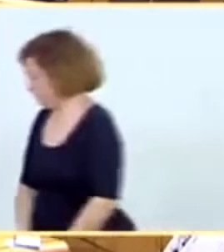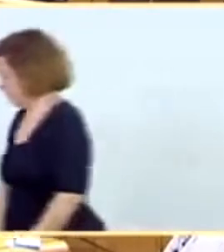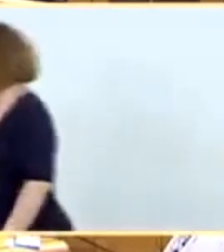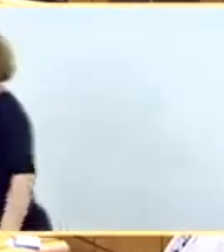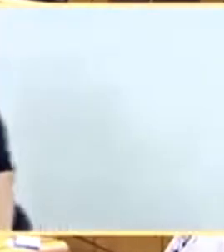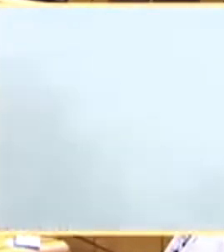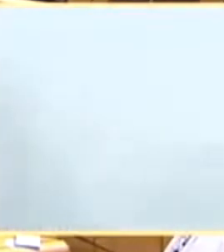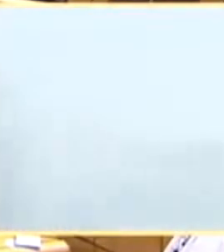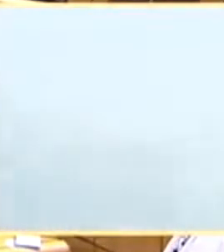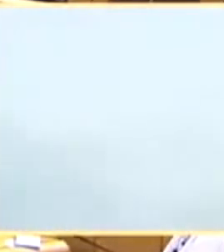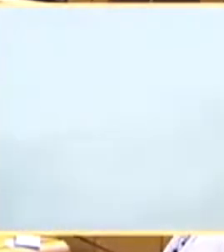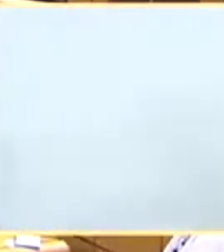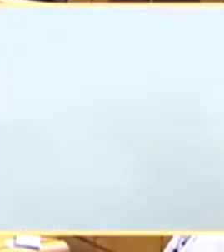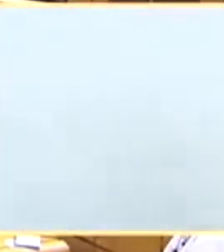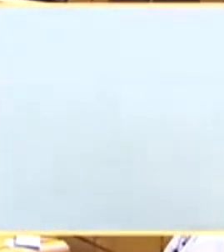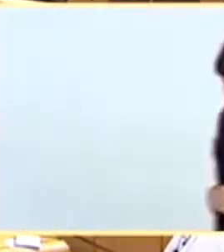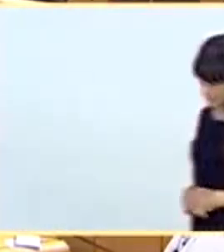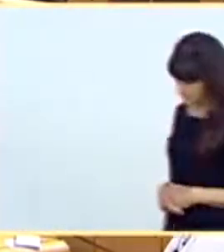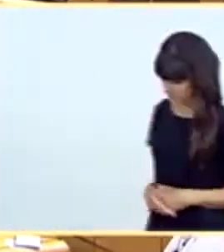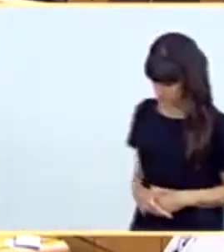Muchas gracias, señora ministra.